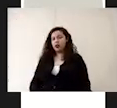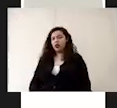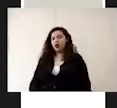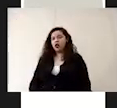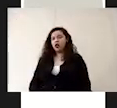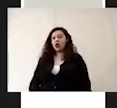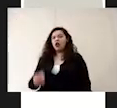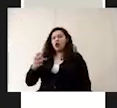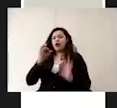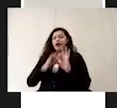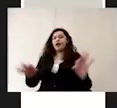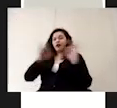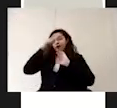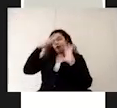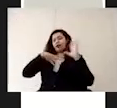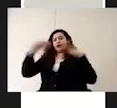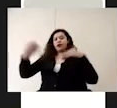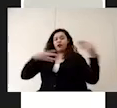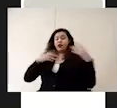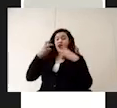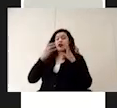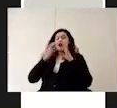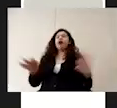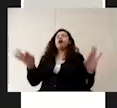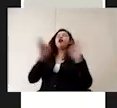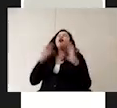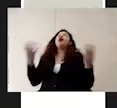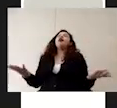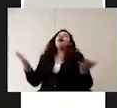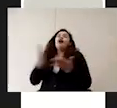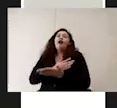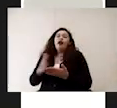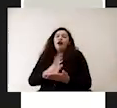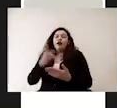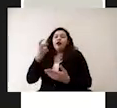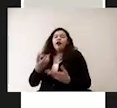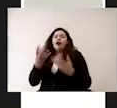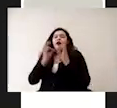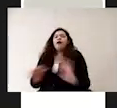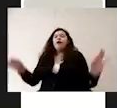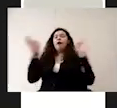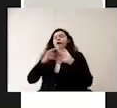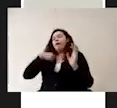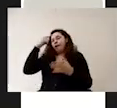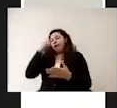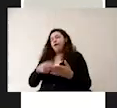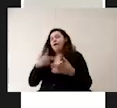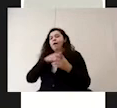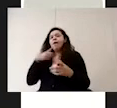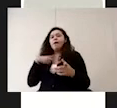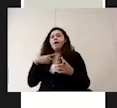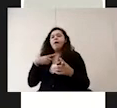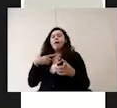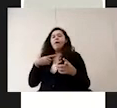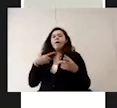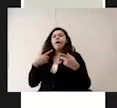importante de contagio y además y creo que esto es un punto muy importante hay que concientizar a los